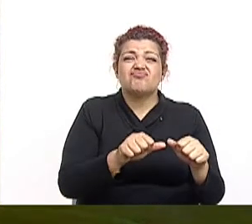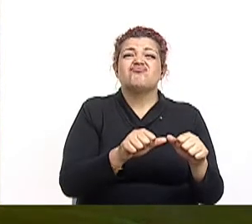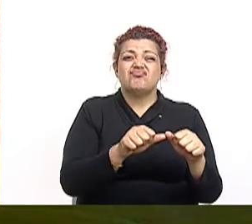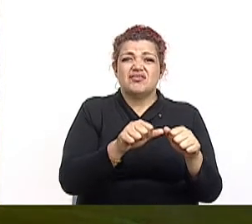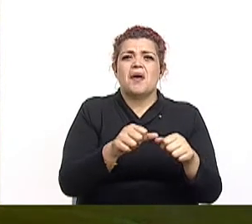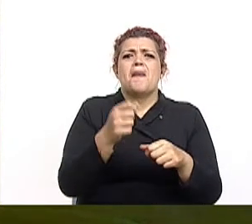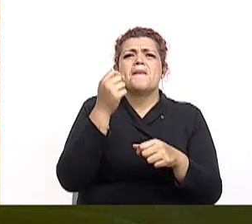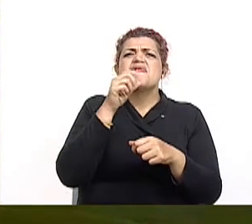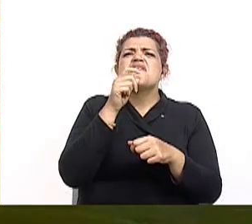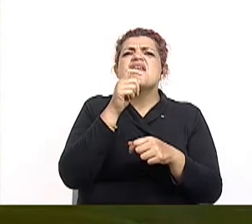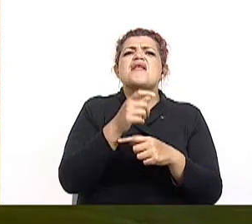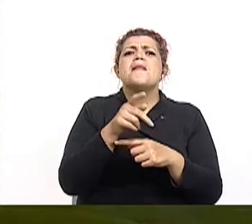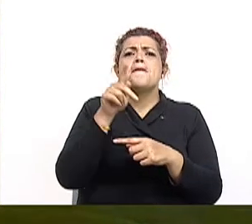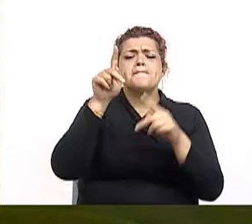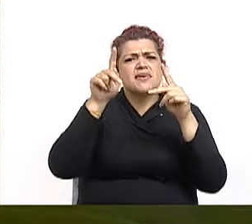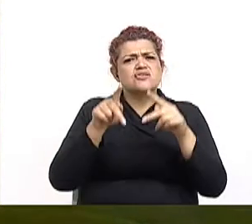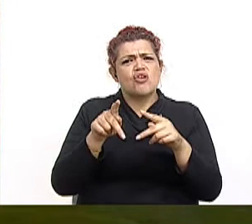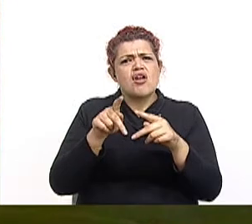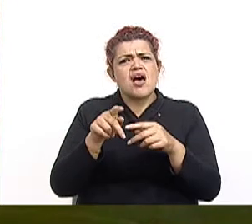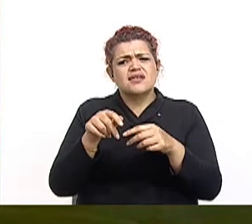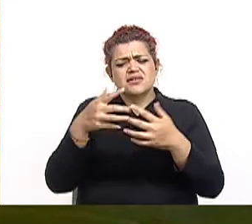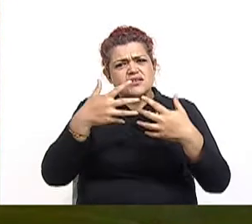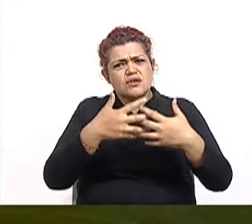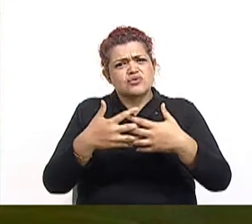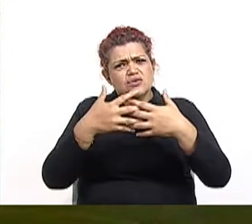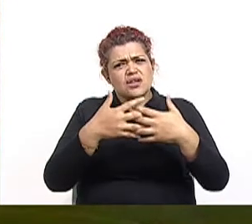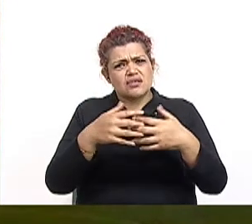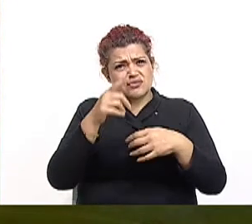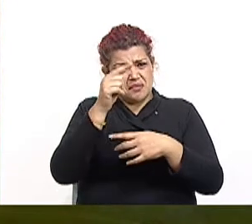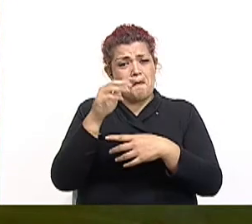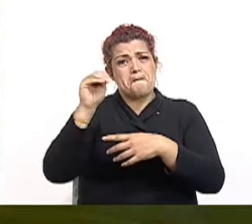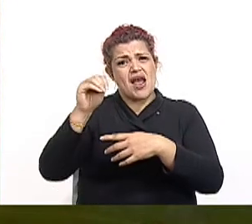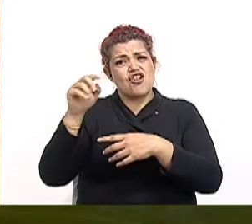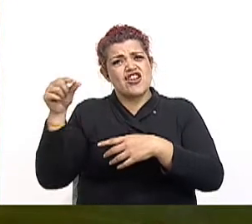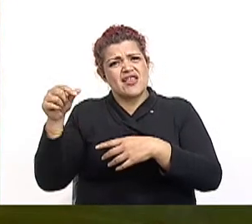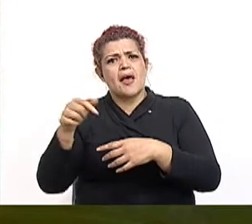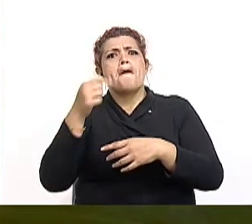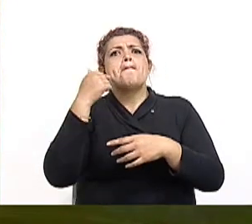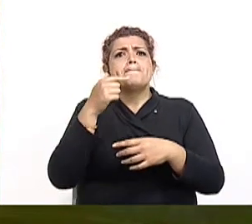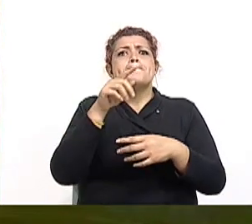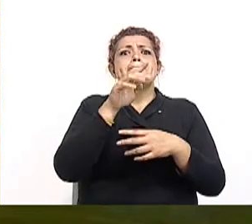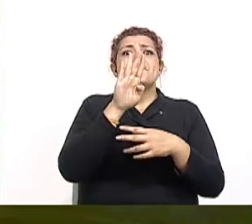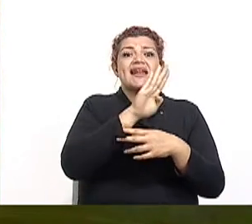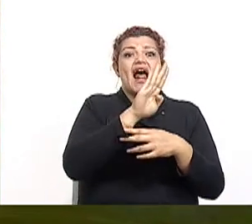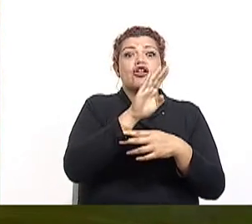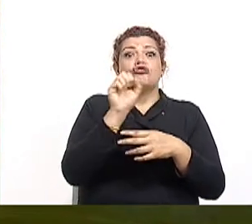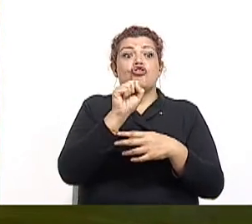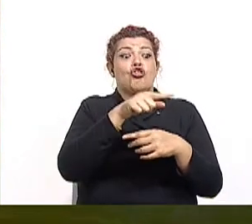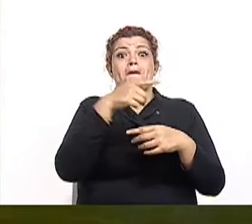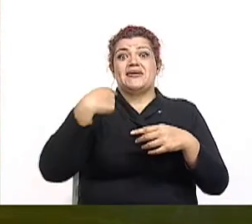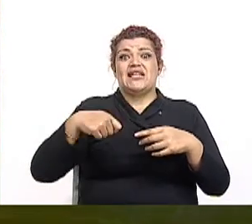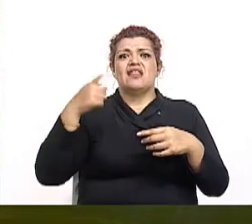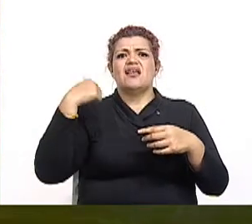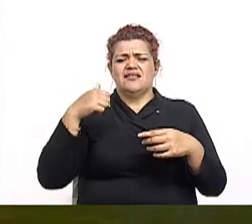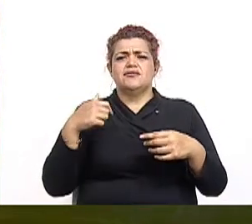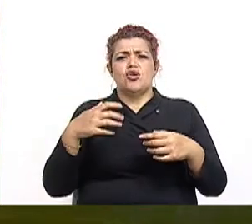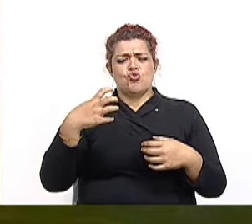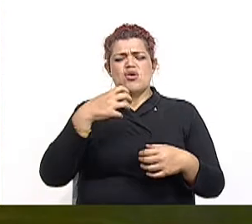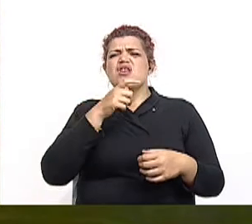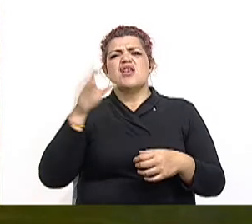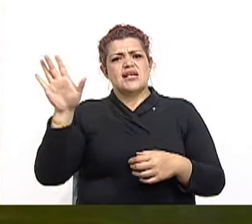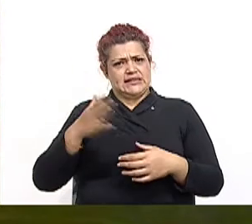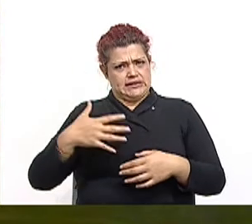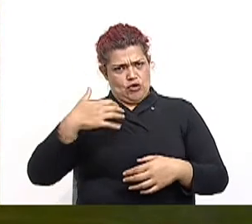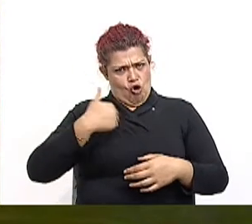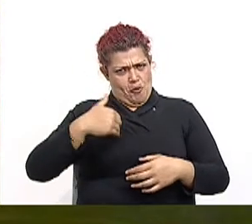Bernardo Soto. Lo que se yo, el inicio de lo que es el Estado liberal. Dueño de la United Food Company, Maynor Kir, de la empresa